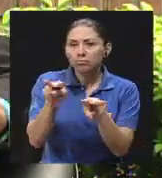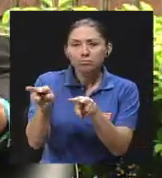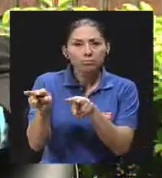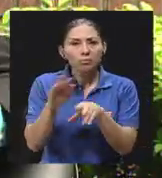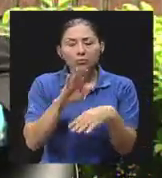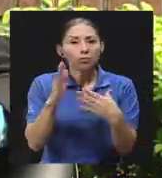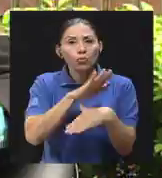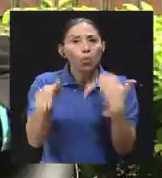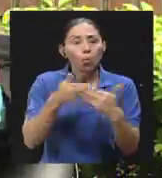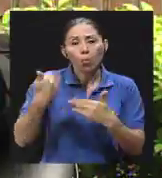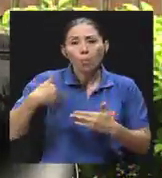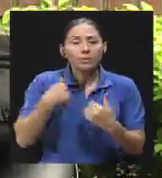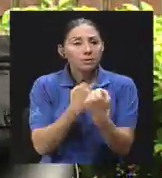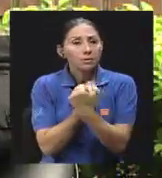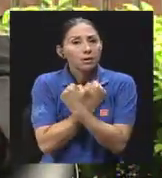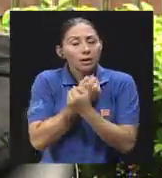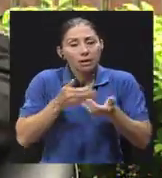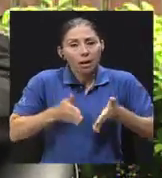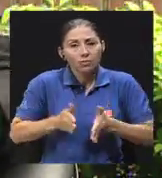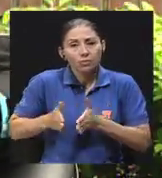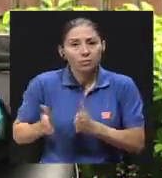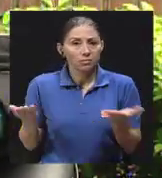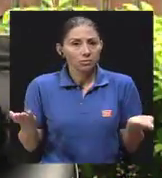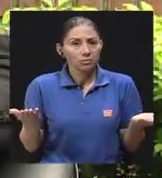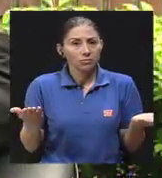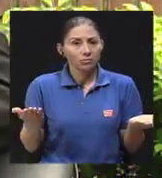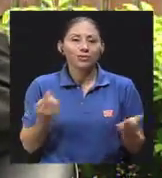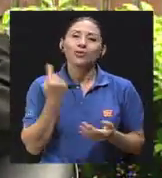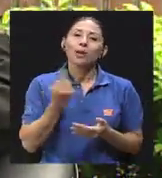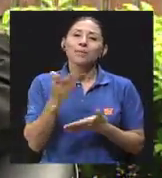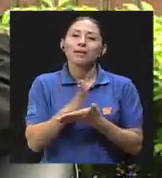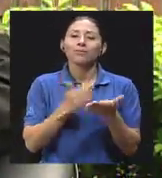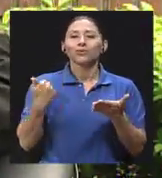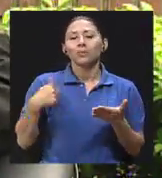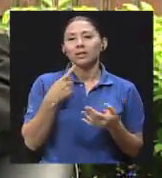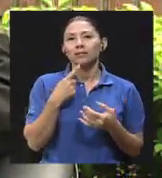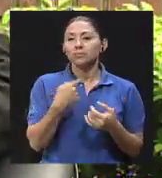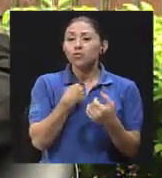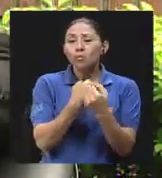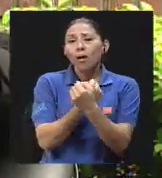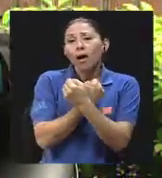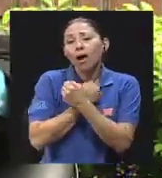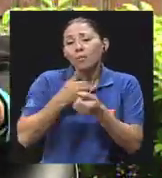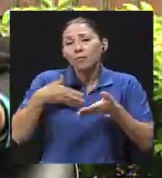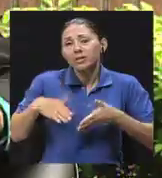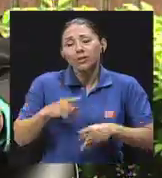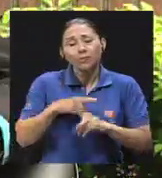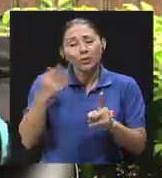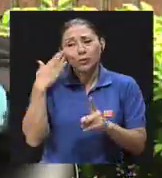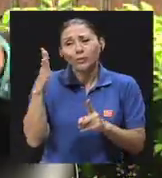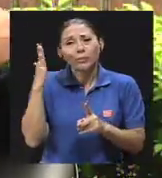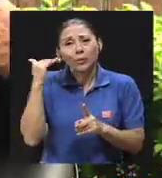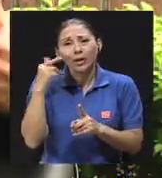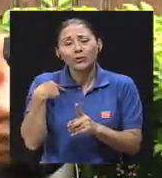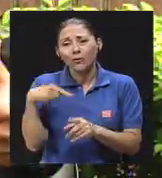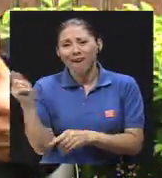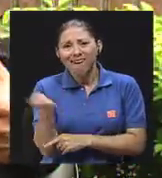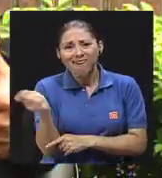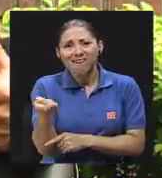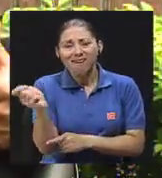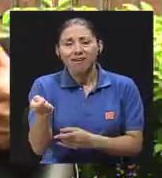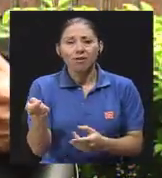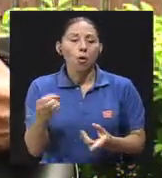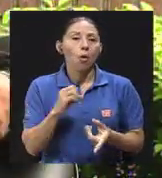todos los quieren. Nada más que hay algunos que dicen, yo los amo y no sé por qué los golpeo. Yo los amo, pero yo no sé por qué